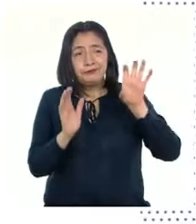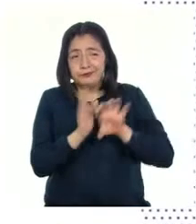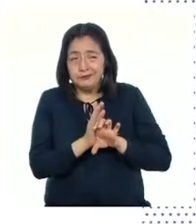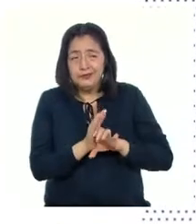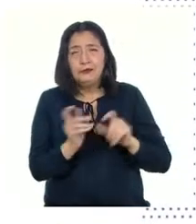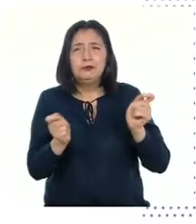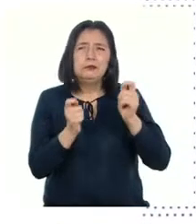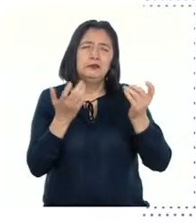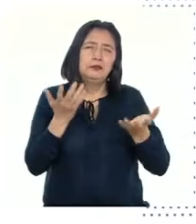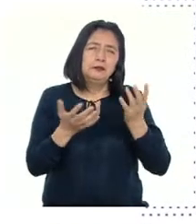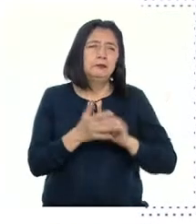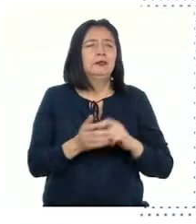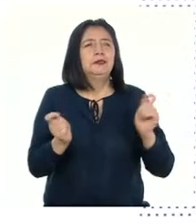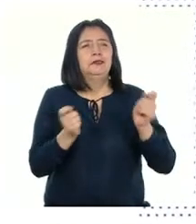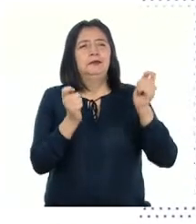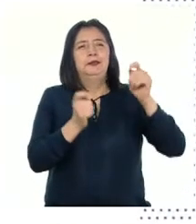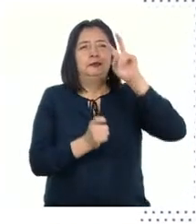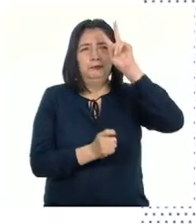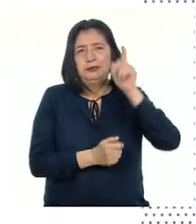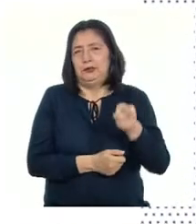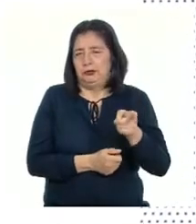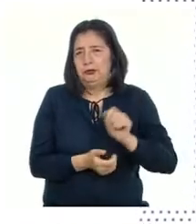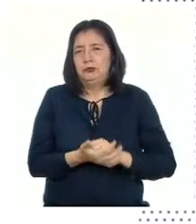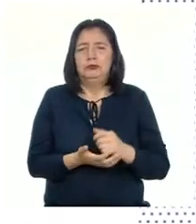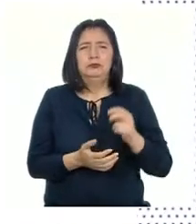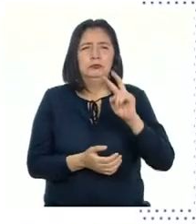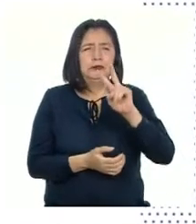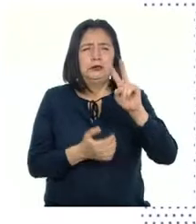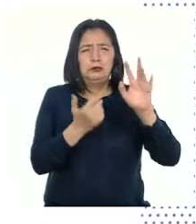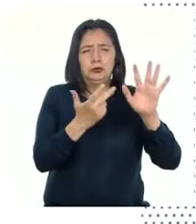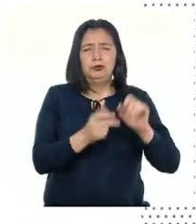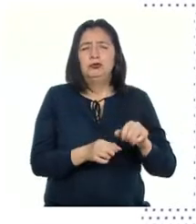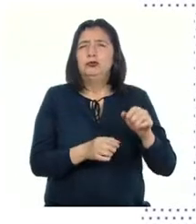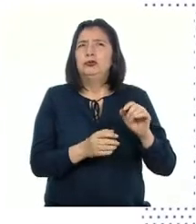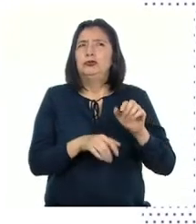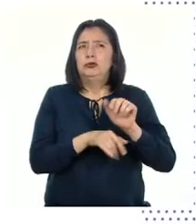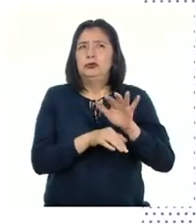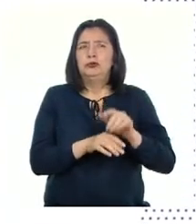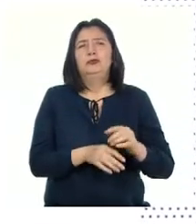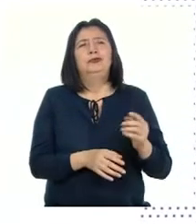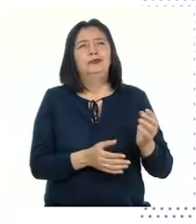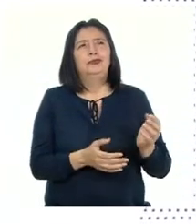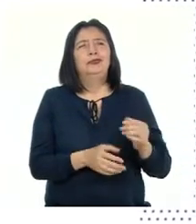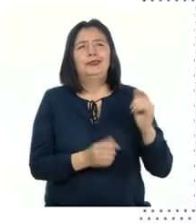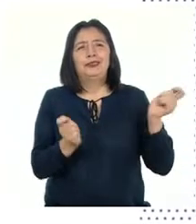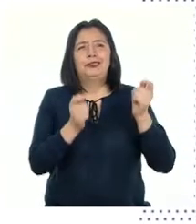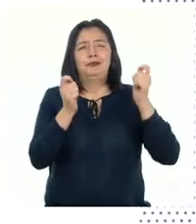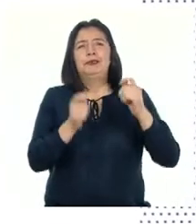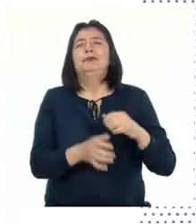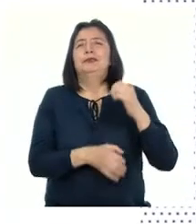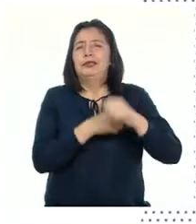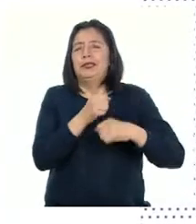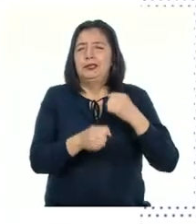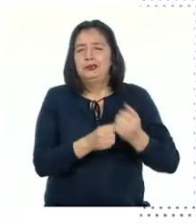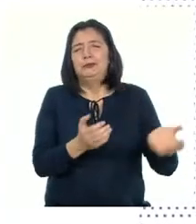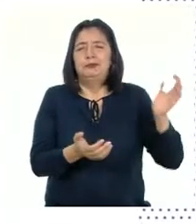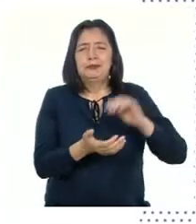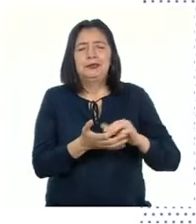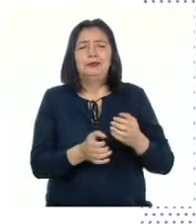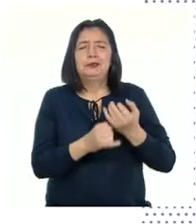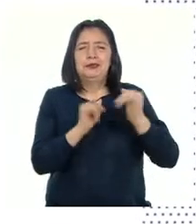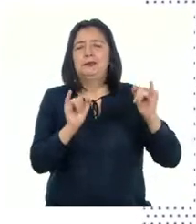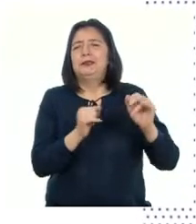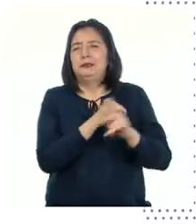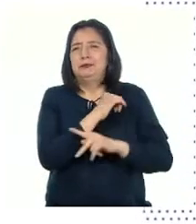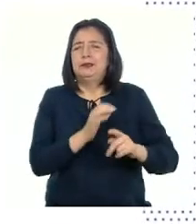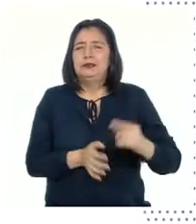celebración podría ser las fiestas patrias Cada 28 de julio festejamos otro año más como país independiente Y en cada